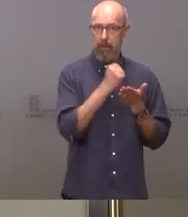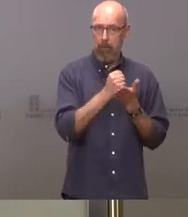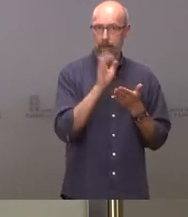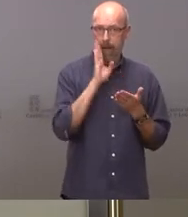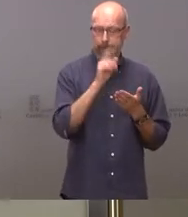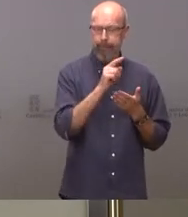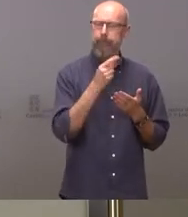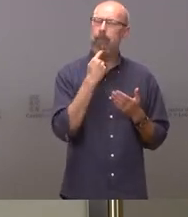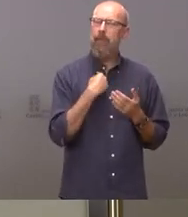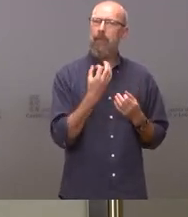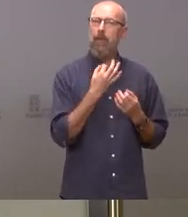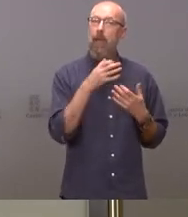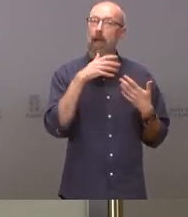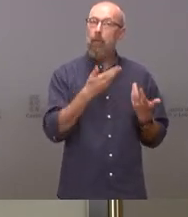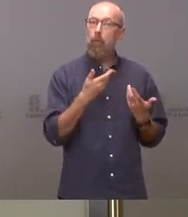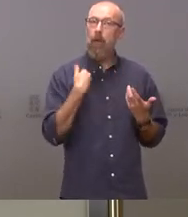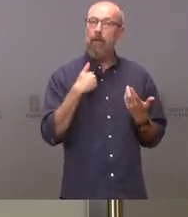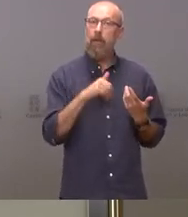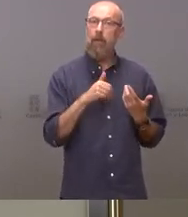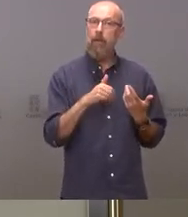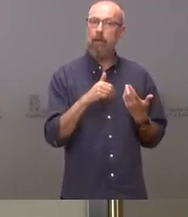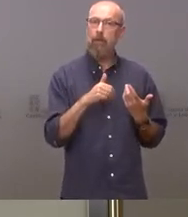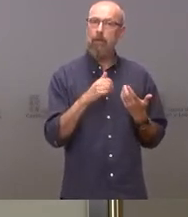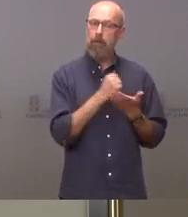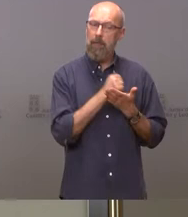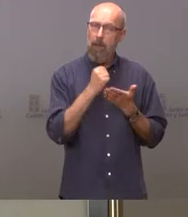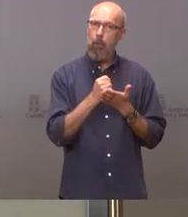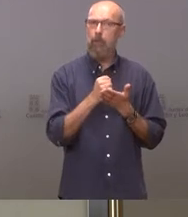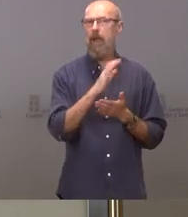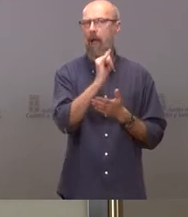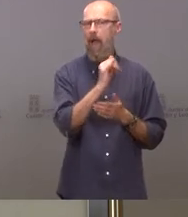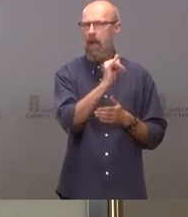actualmente está disponible pero se encuentra en fase de estudio piloto